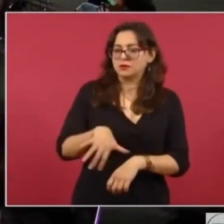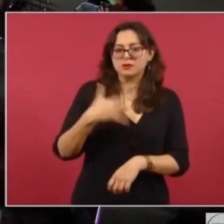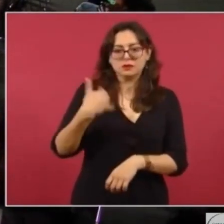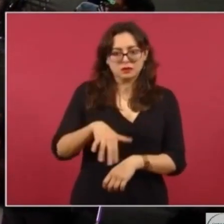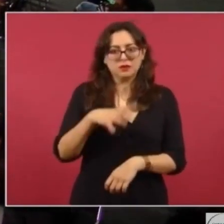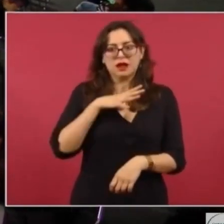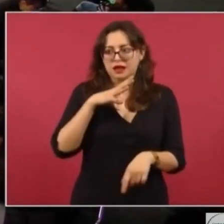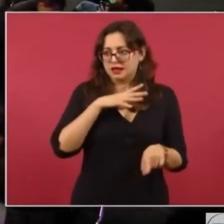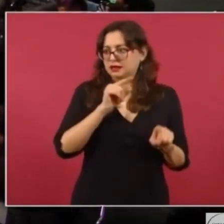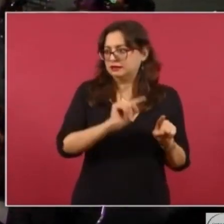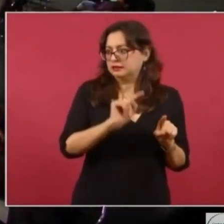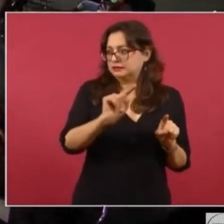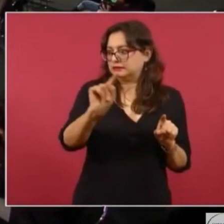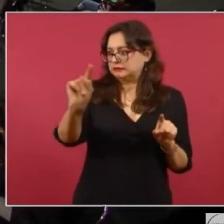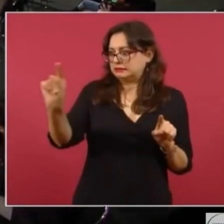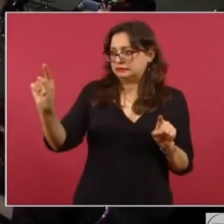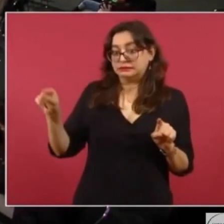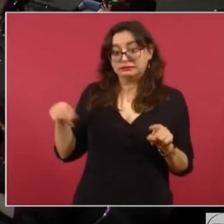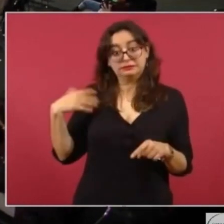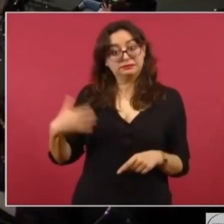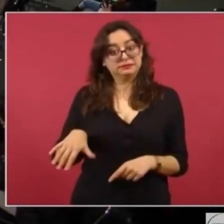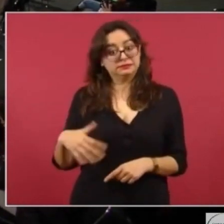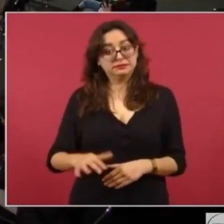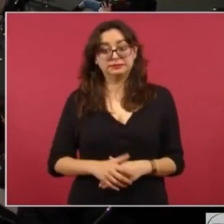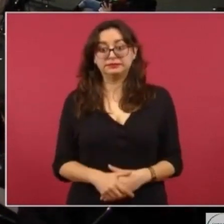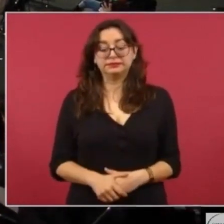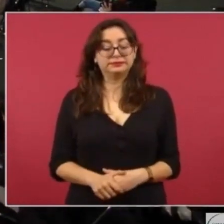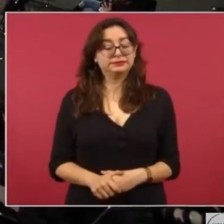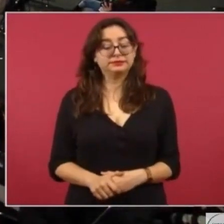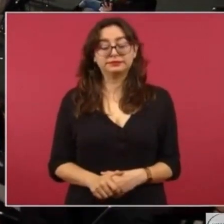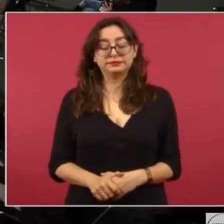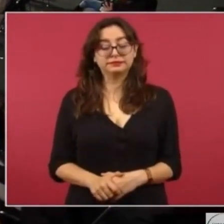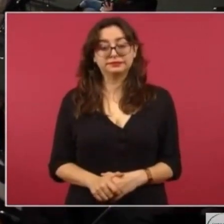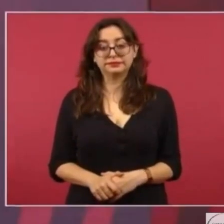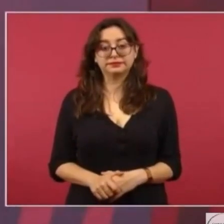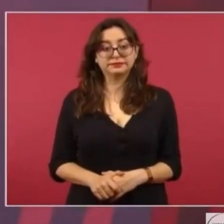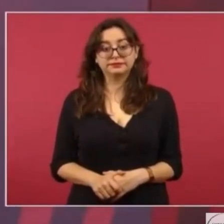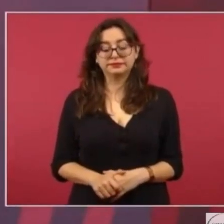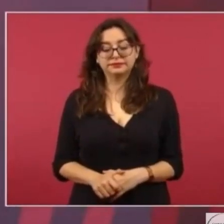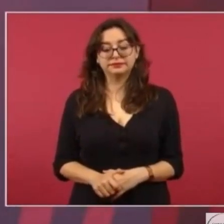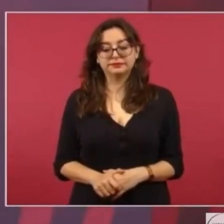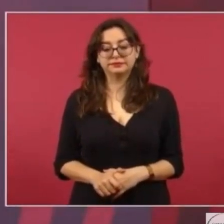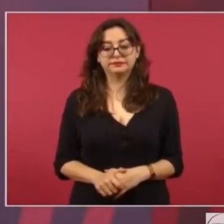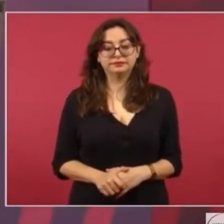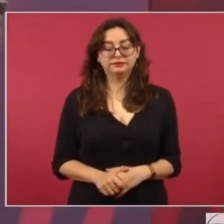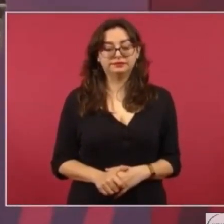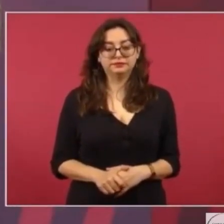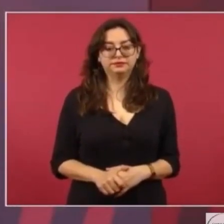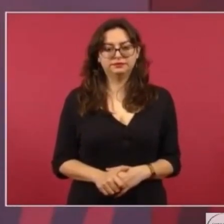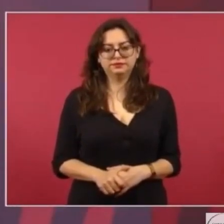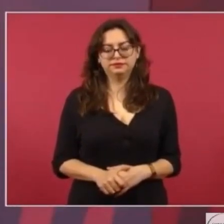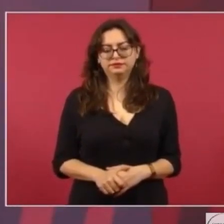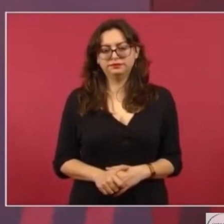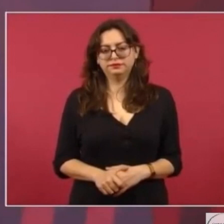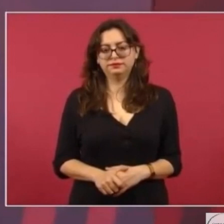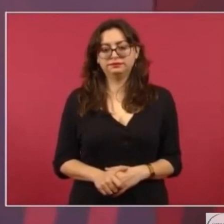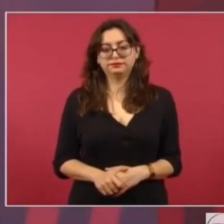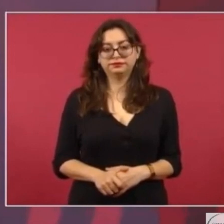Cuando este Instituto